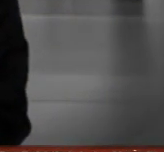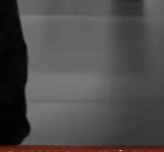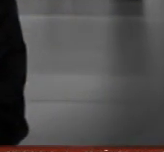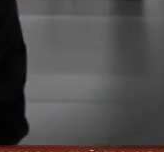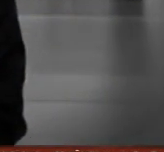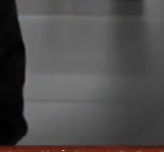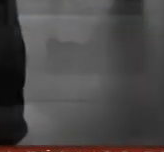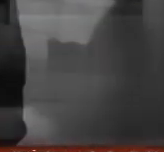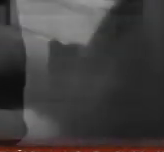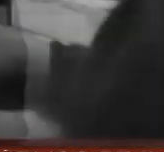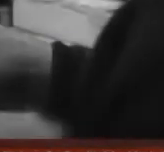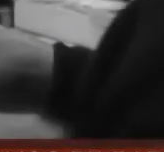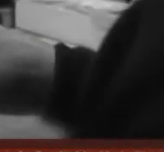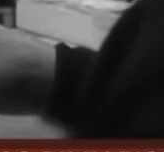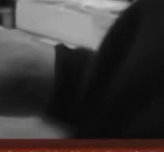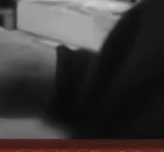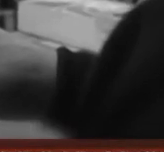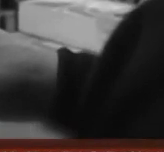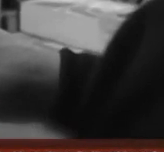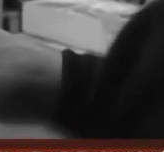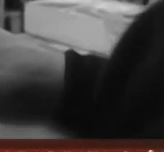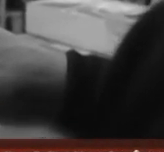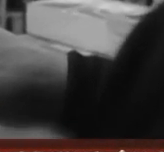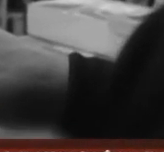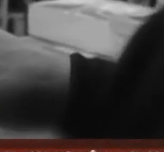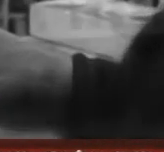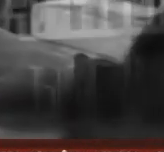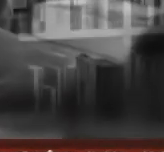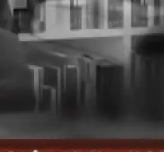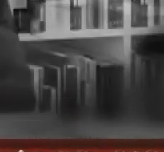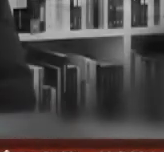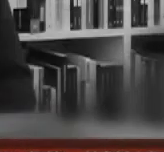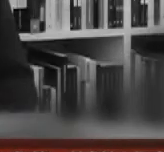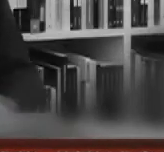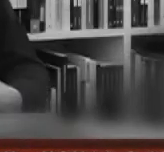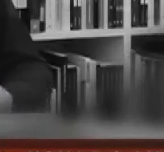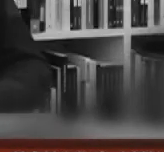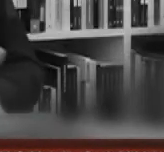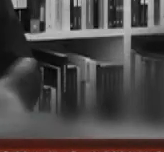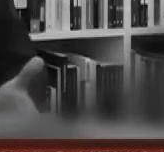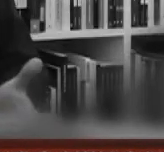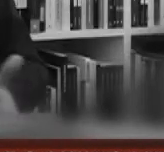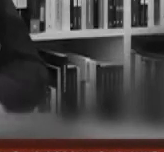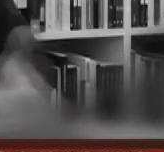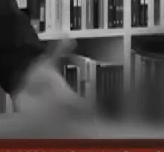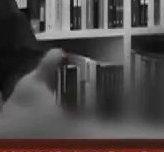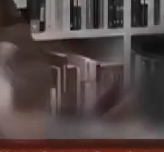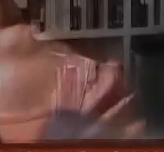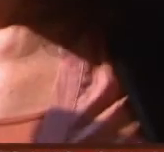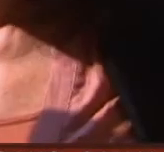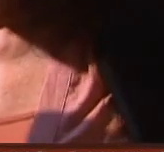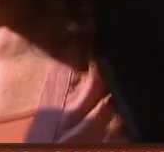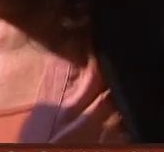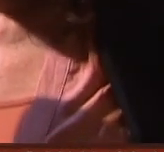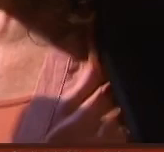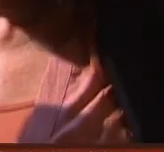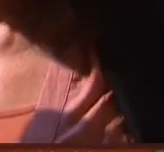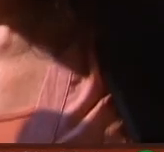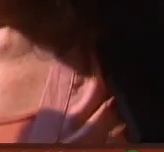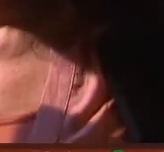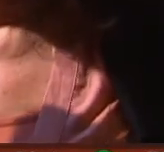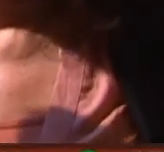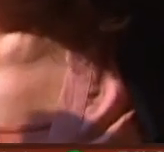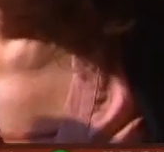autor de historias para niños, Ignacio Padilla era considerado uno de los escritores más sobresalientes de los últimos años. Se trata de un